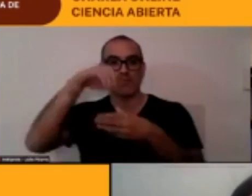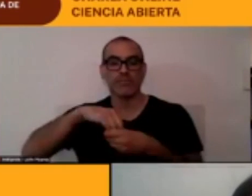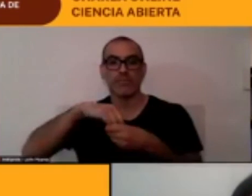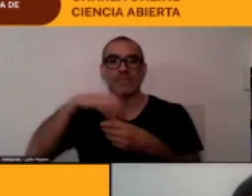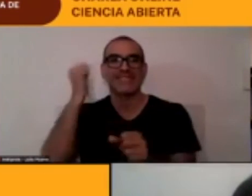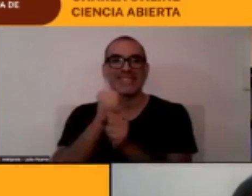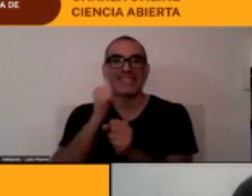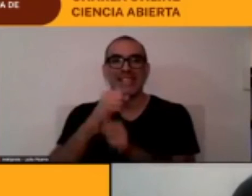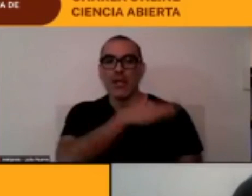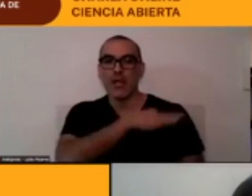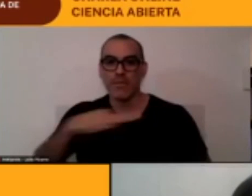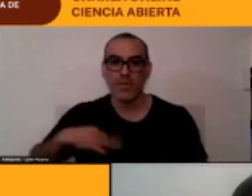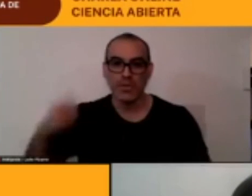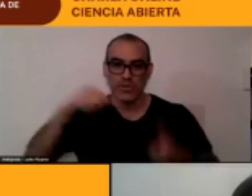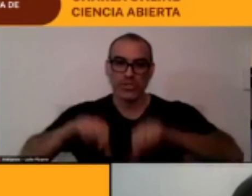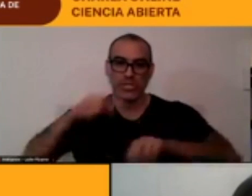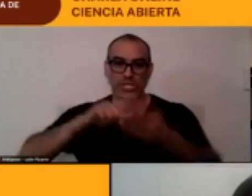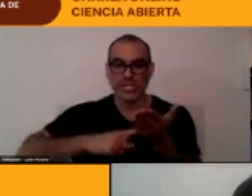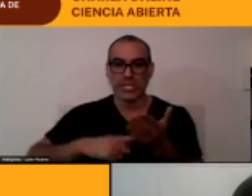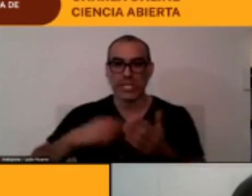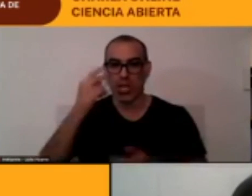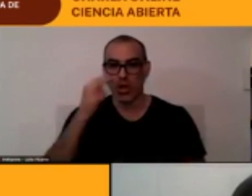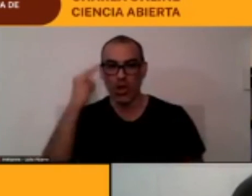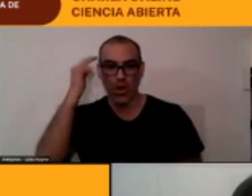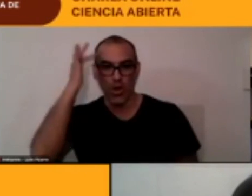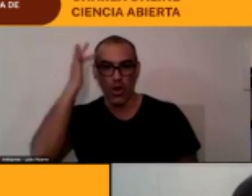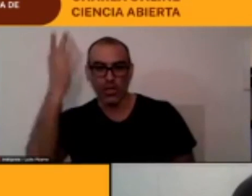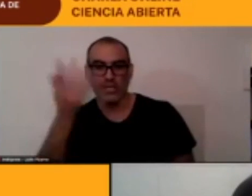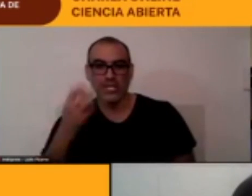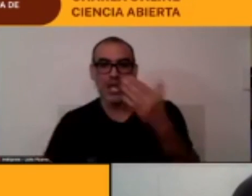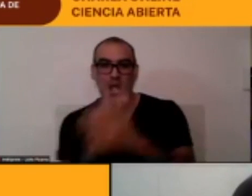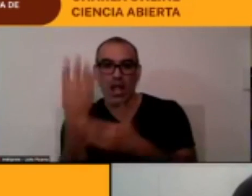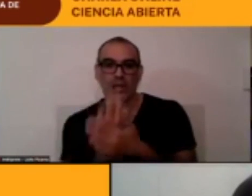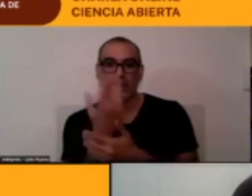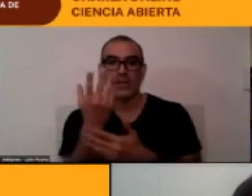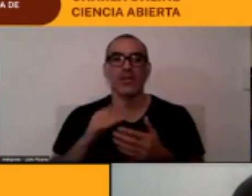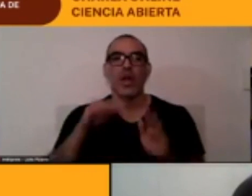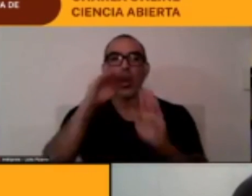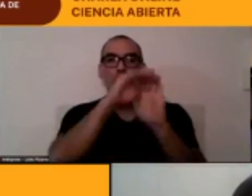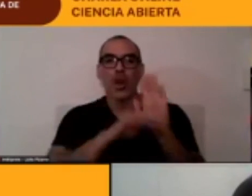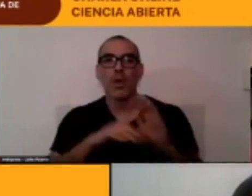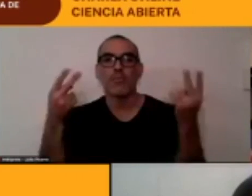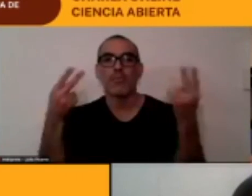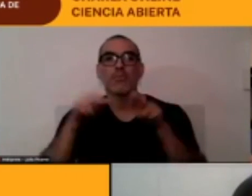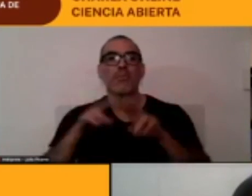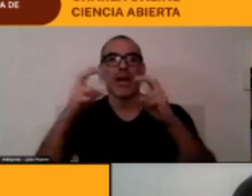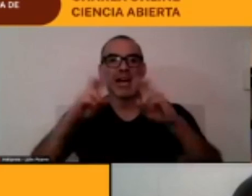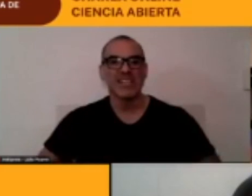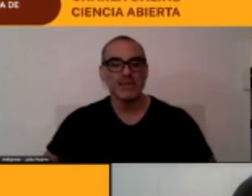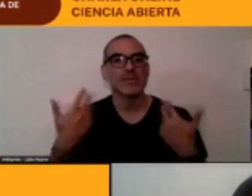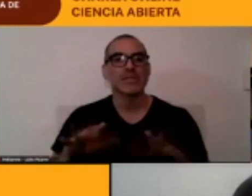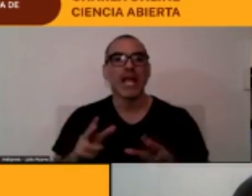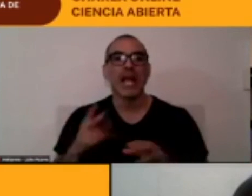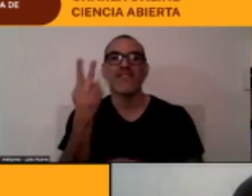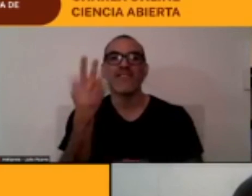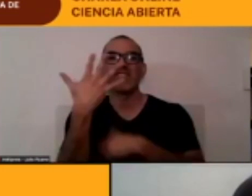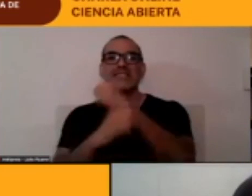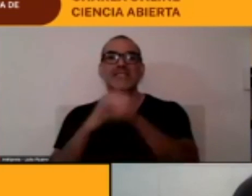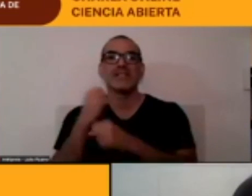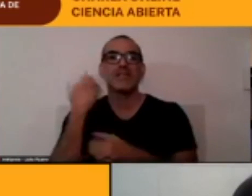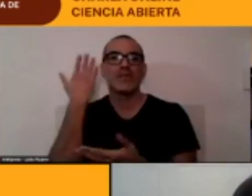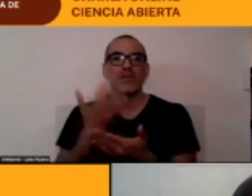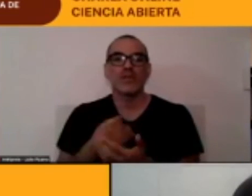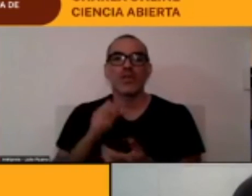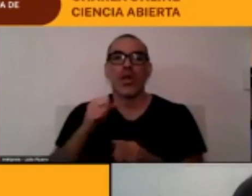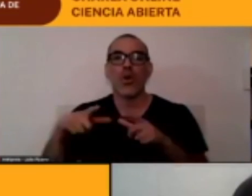de Ciencia y Tecnología Conocimiento e Innovación a través de su programa Explora que ya está cumpliendo 25 años desde